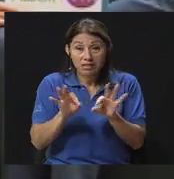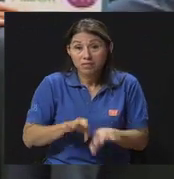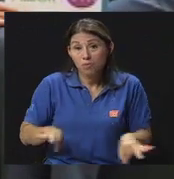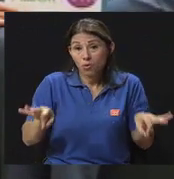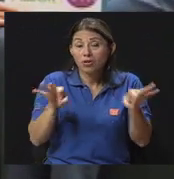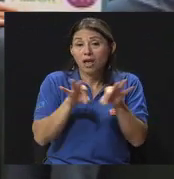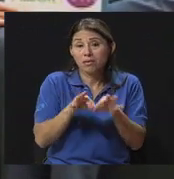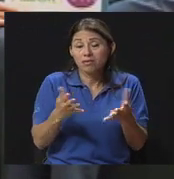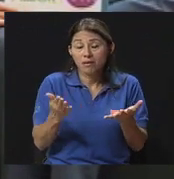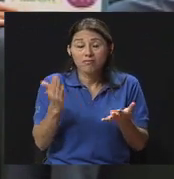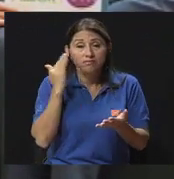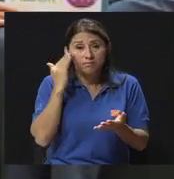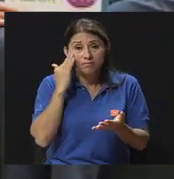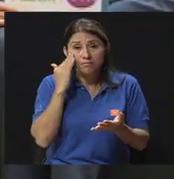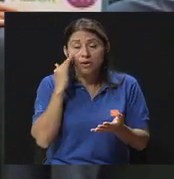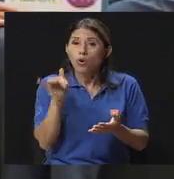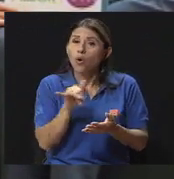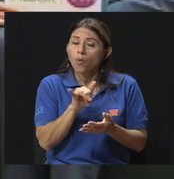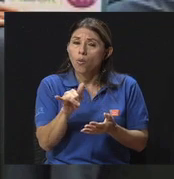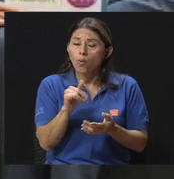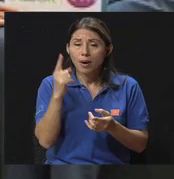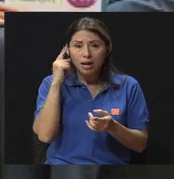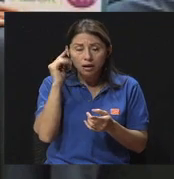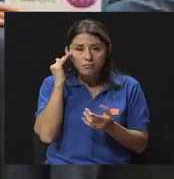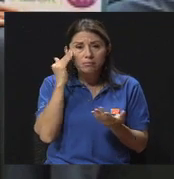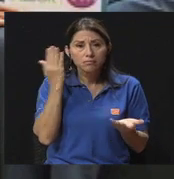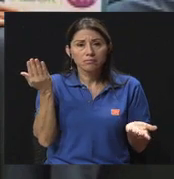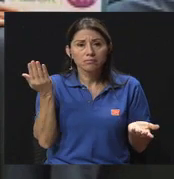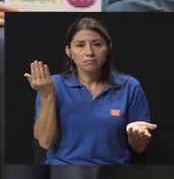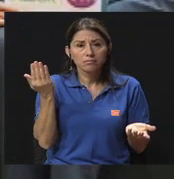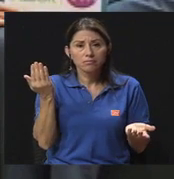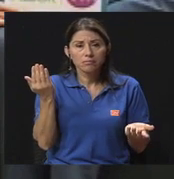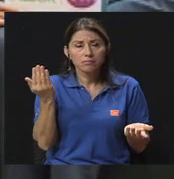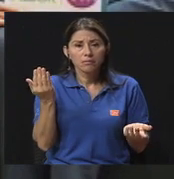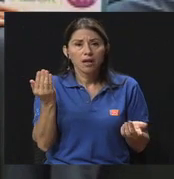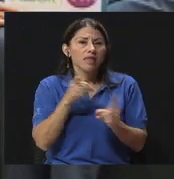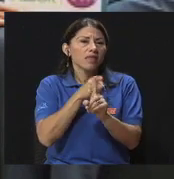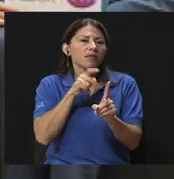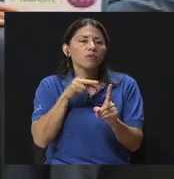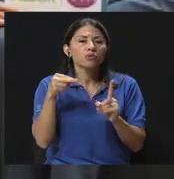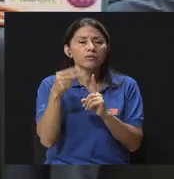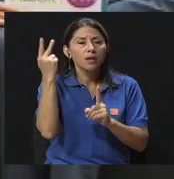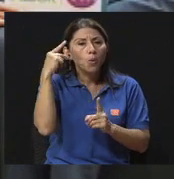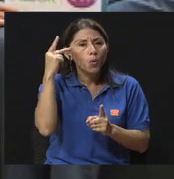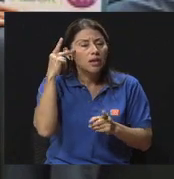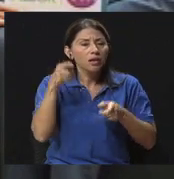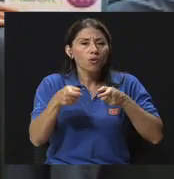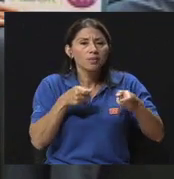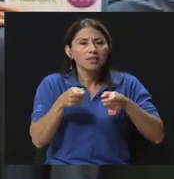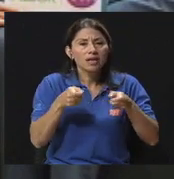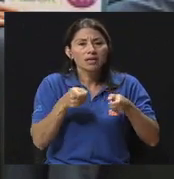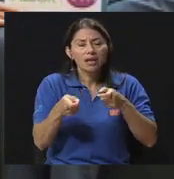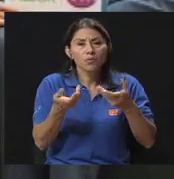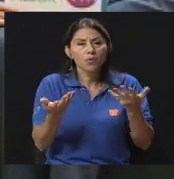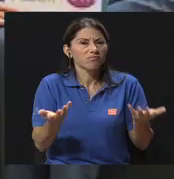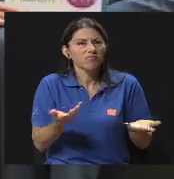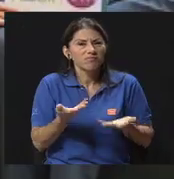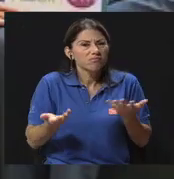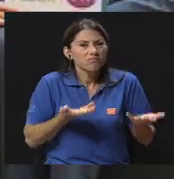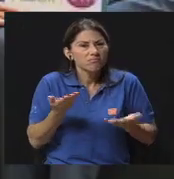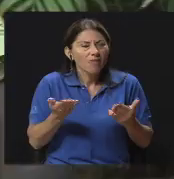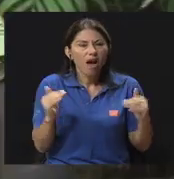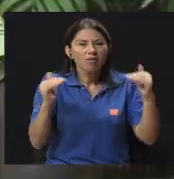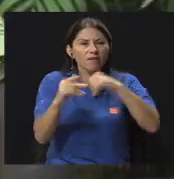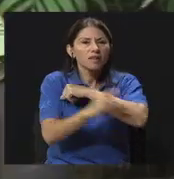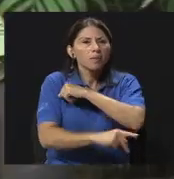tenerlo como marco de referencia, ¿verdad? Desde el punto de vista político, administrativo, ¿qué podemos encontrar a nivel de